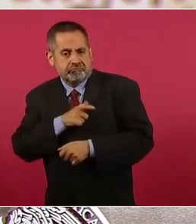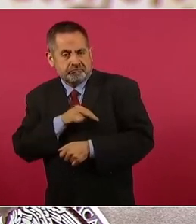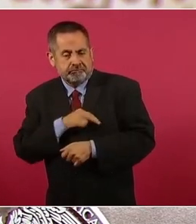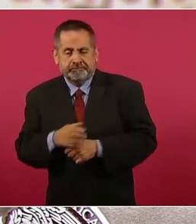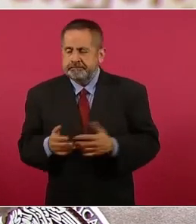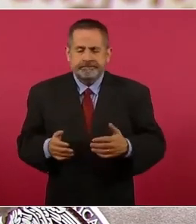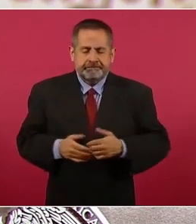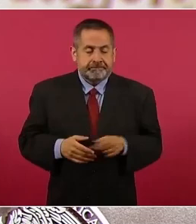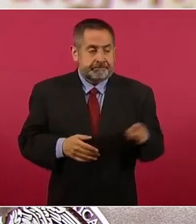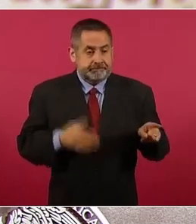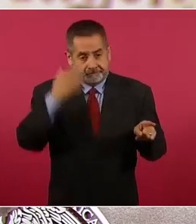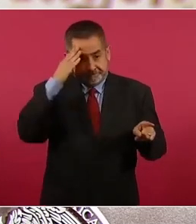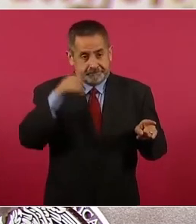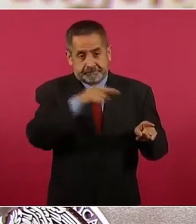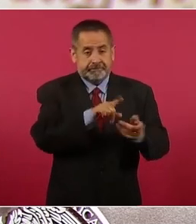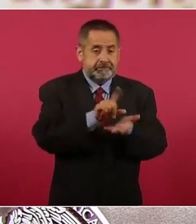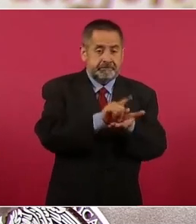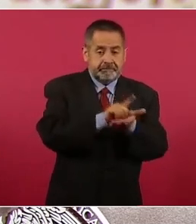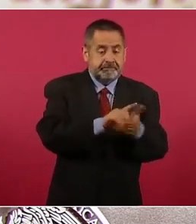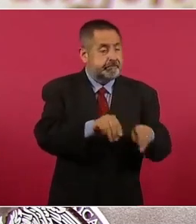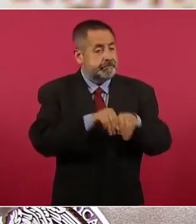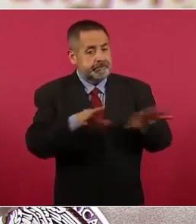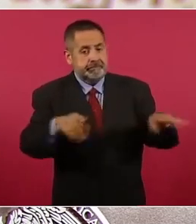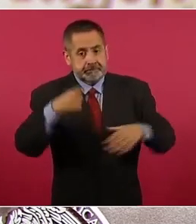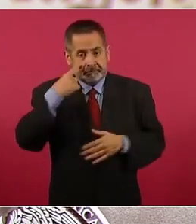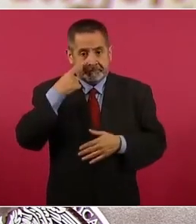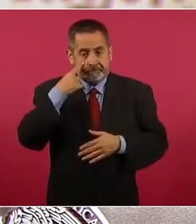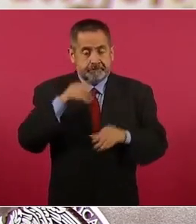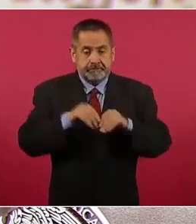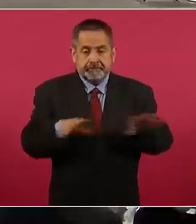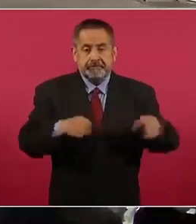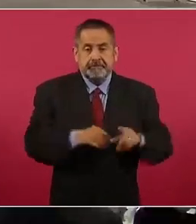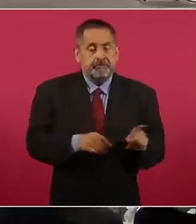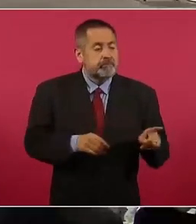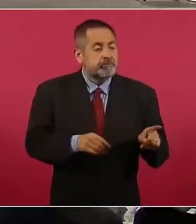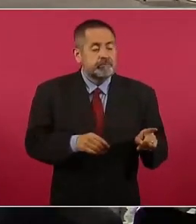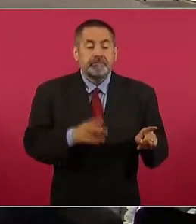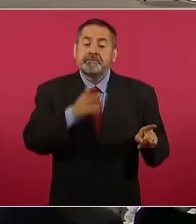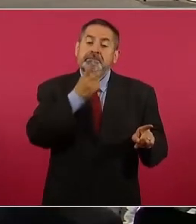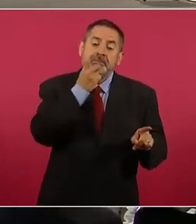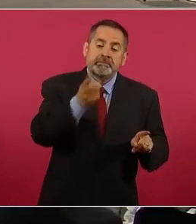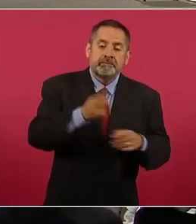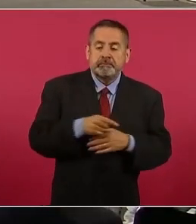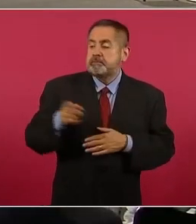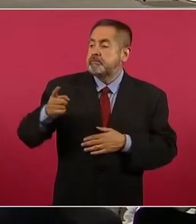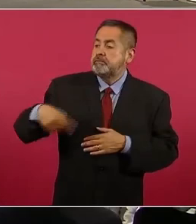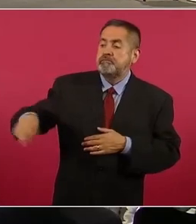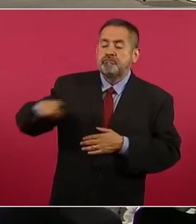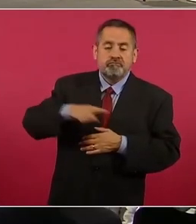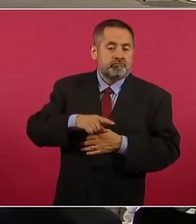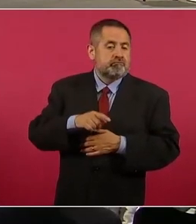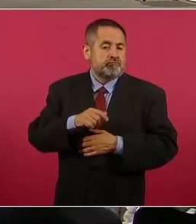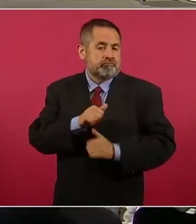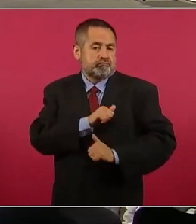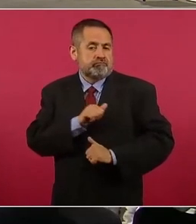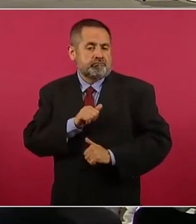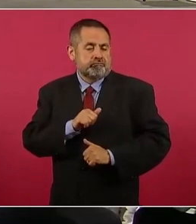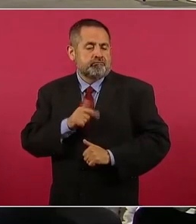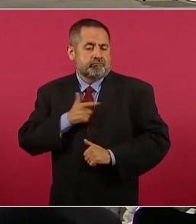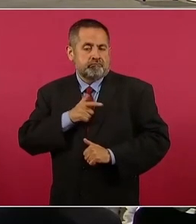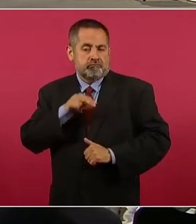la señora Morera publicó en Twitter, fíjense, elementos del ejército comisionados a la Guardia Nacional,